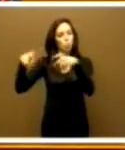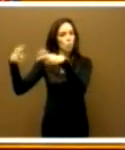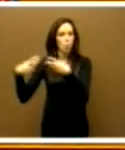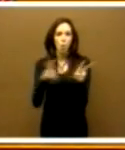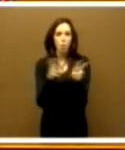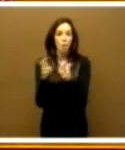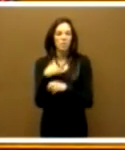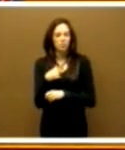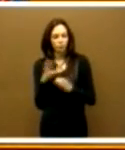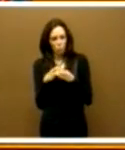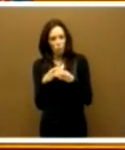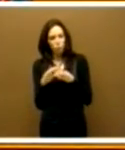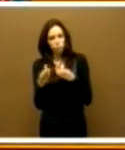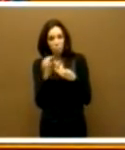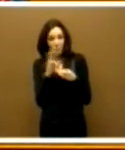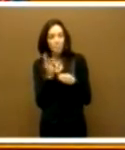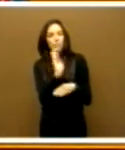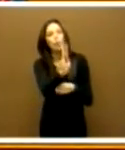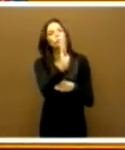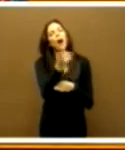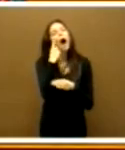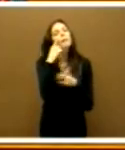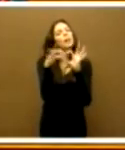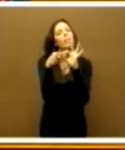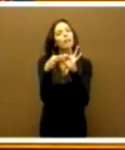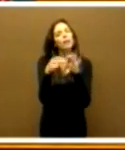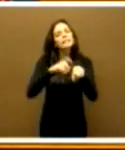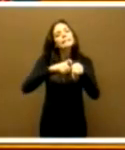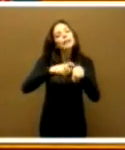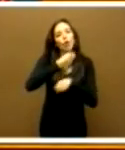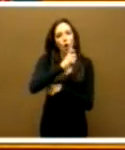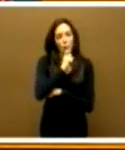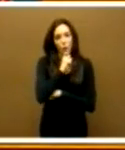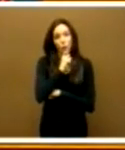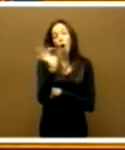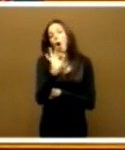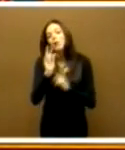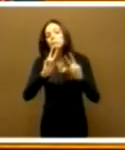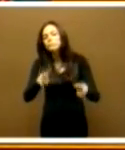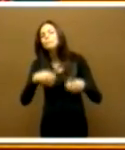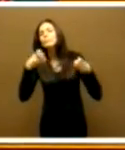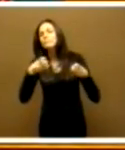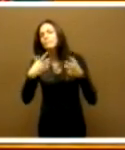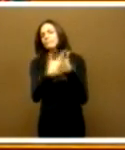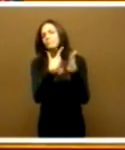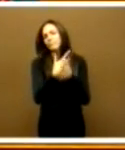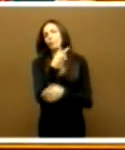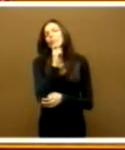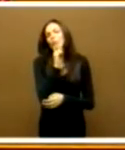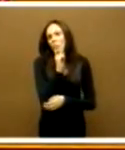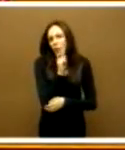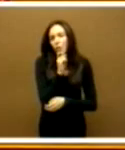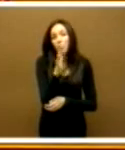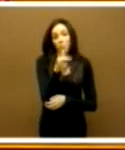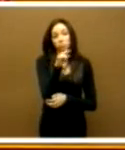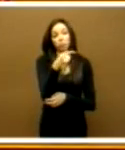preguntamos qué tipo de relaciones quieren que se desarrollen, qué tipo de transformación quieren. Porque dicen ustedes que